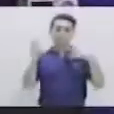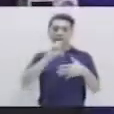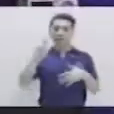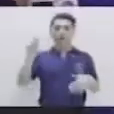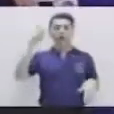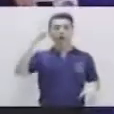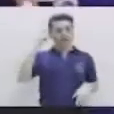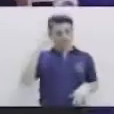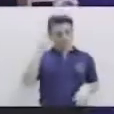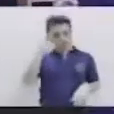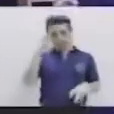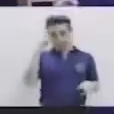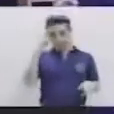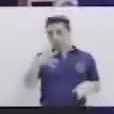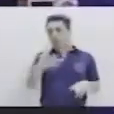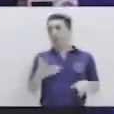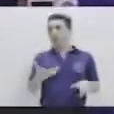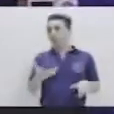tener siempre a la mano